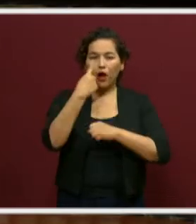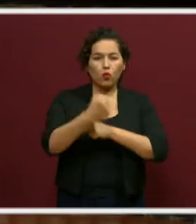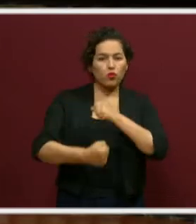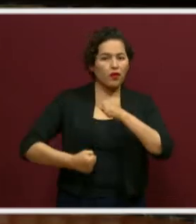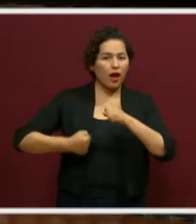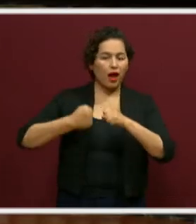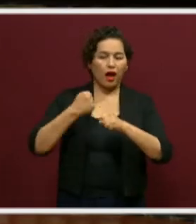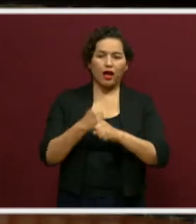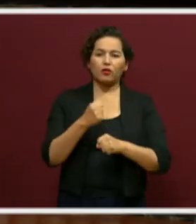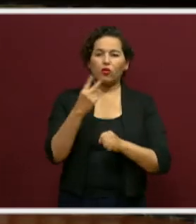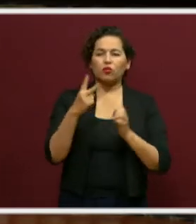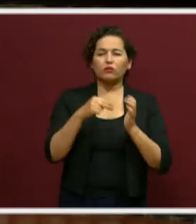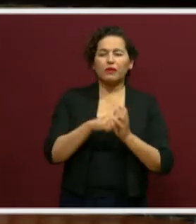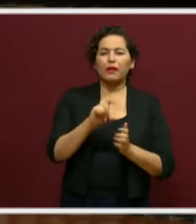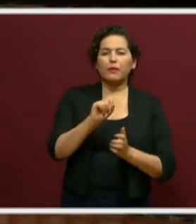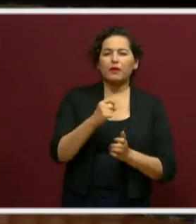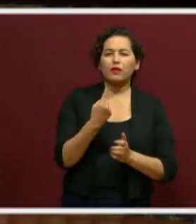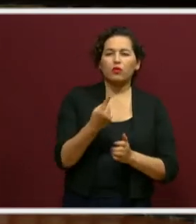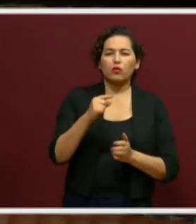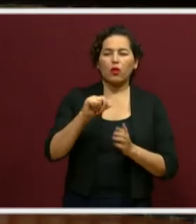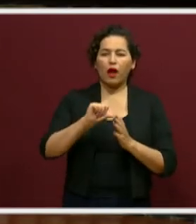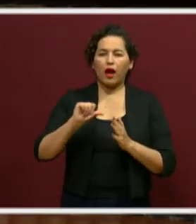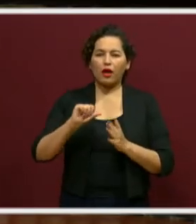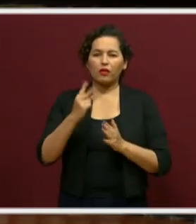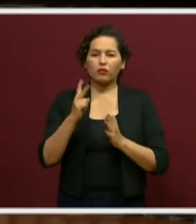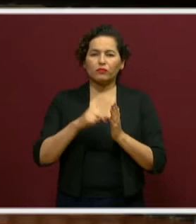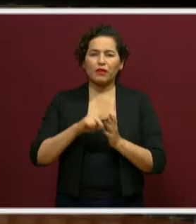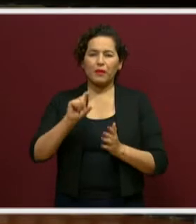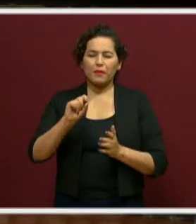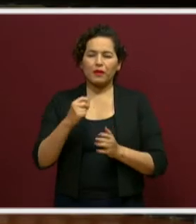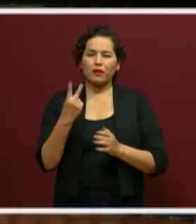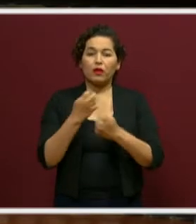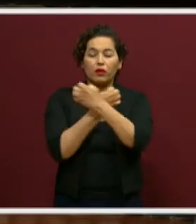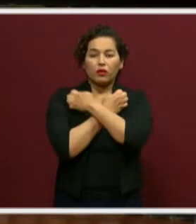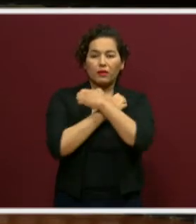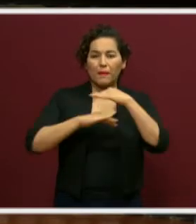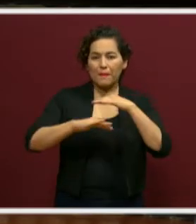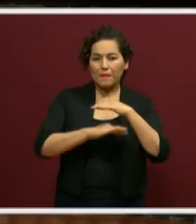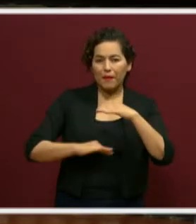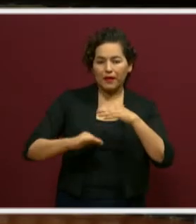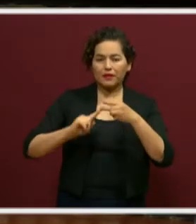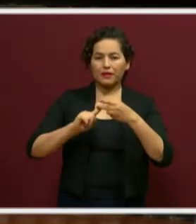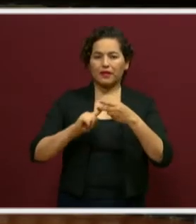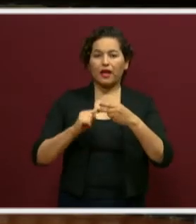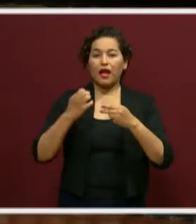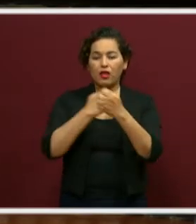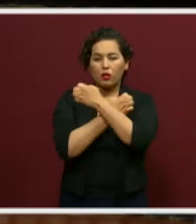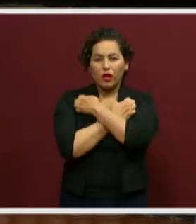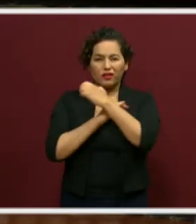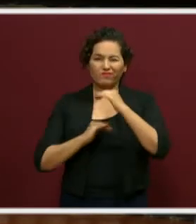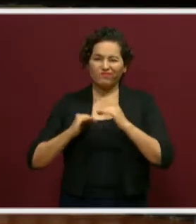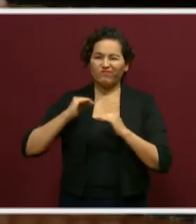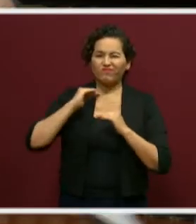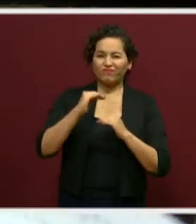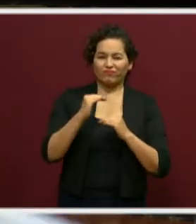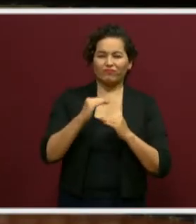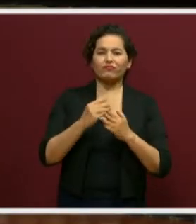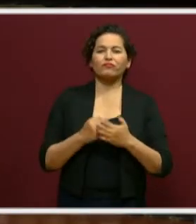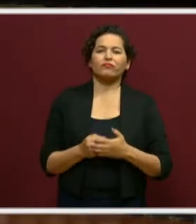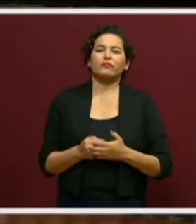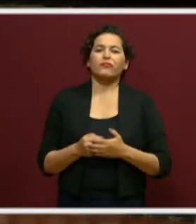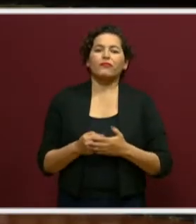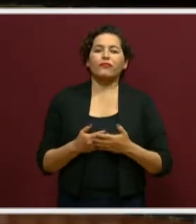2021-2022 de Educación Básica y Media Superior desde el mes de abril. Estos lineamientos